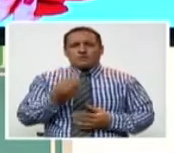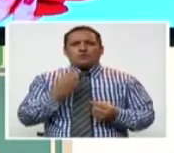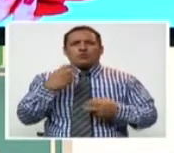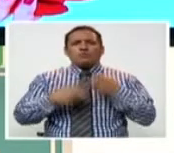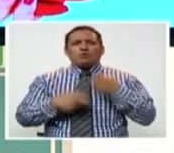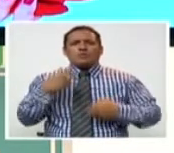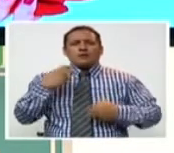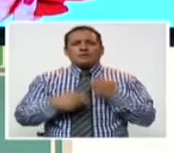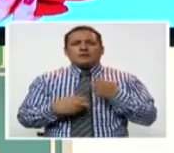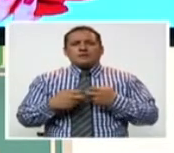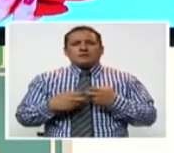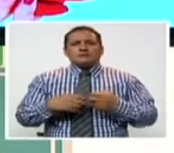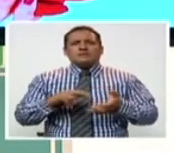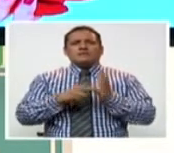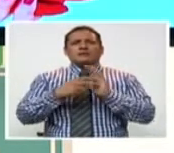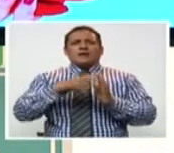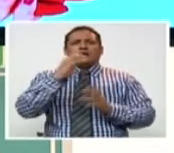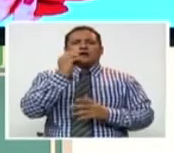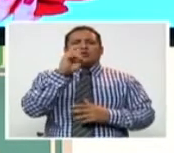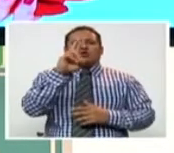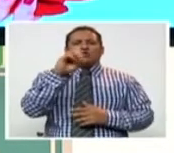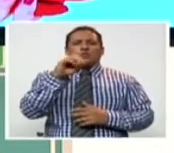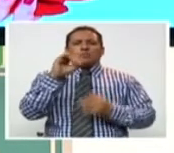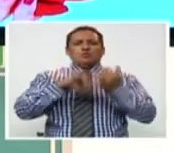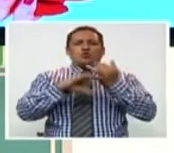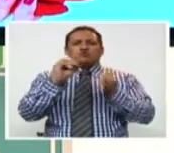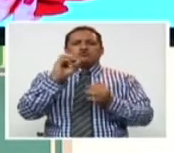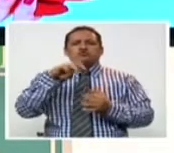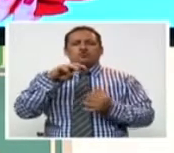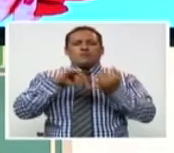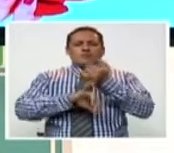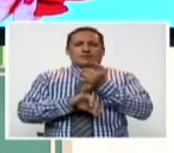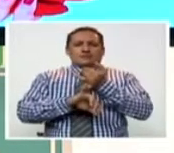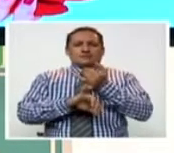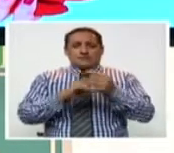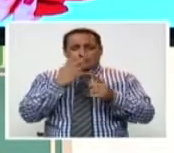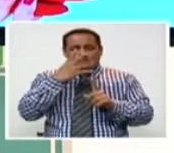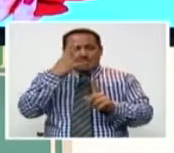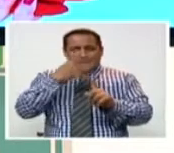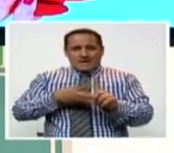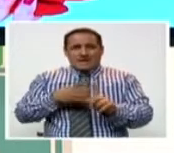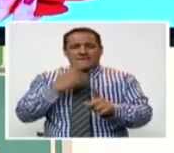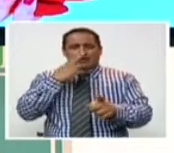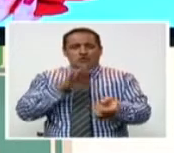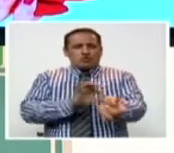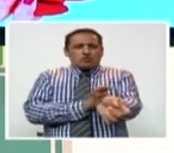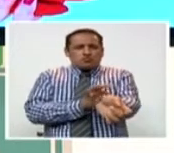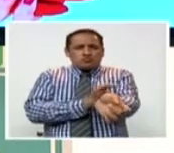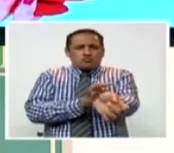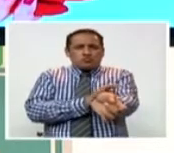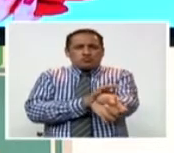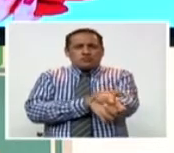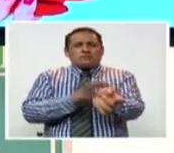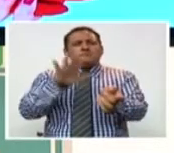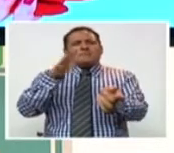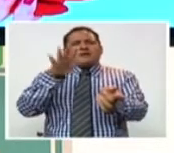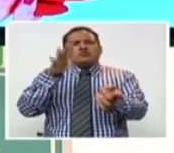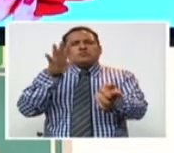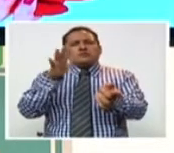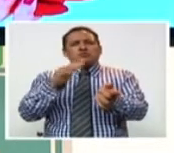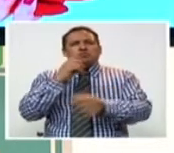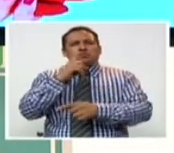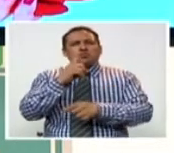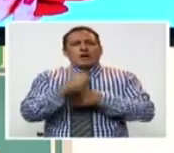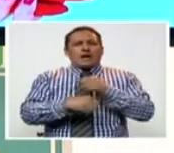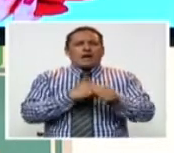por un problema relacionado a los cromosomas y que se produce en el niño. El niño, más o